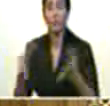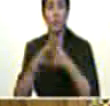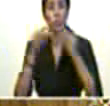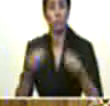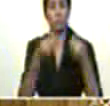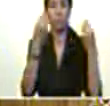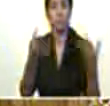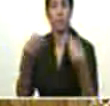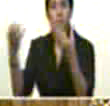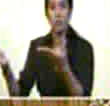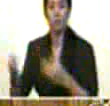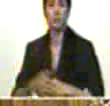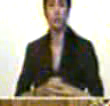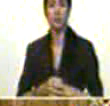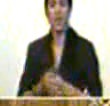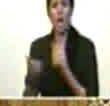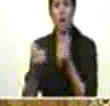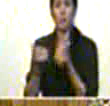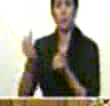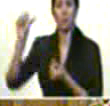Esa economía decadente